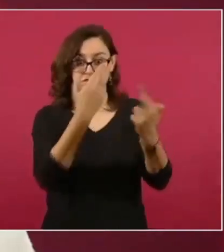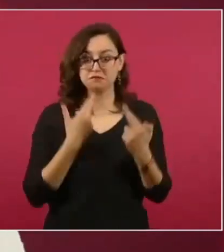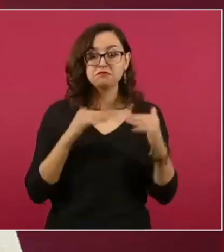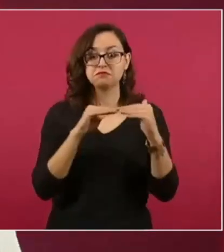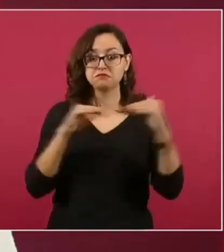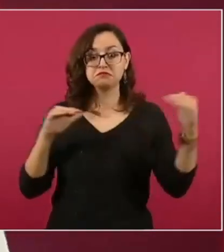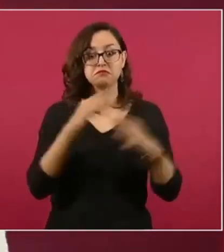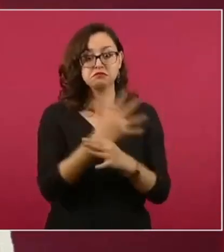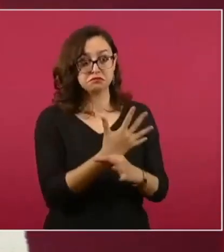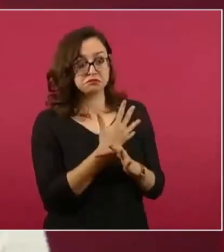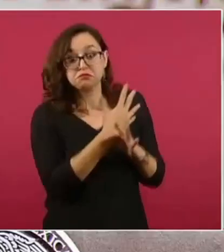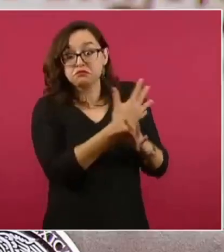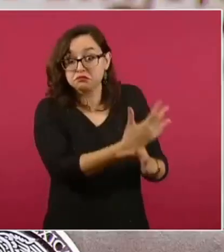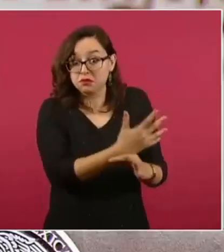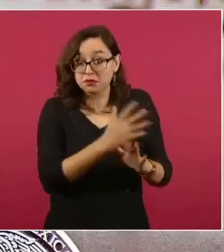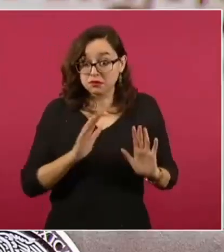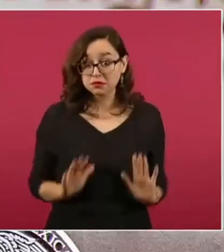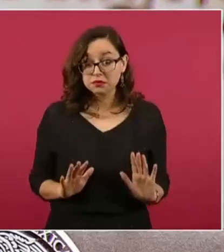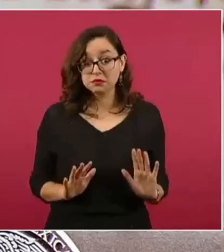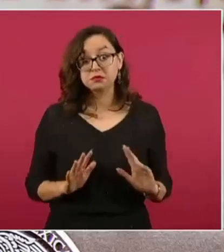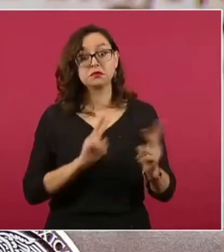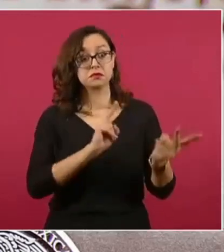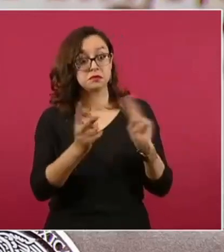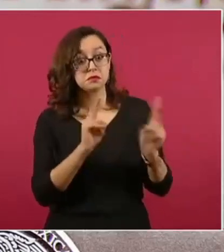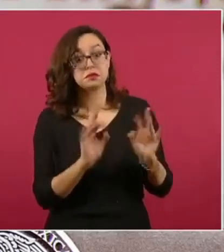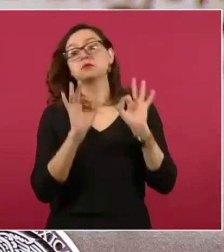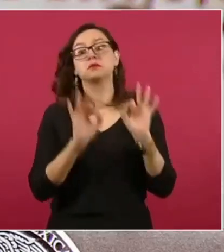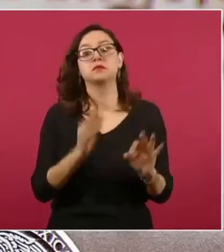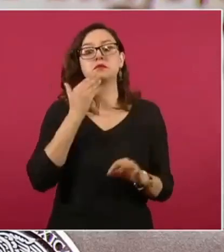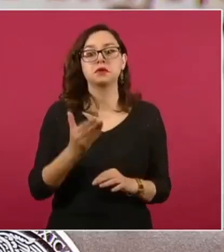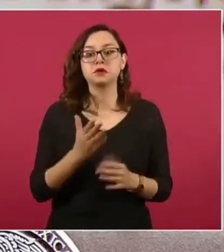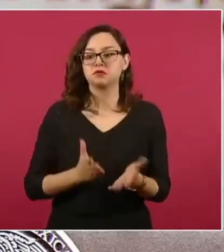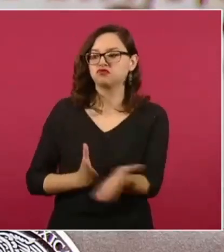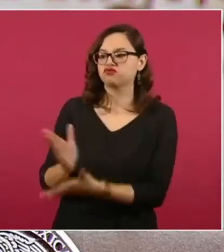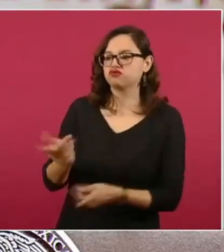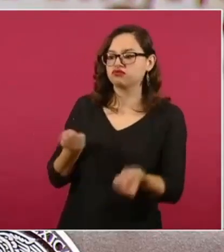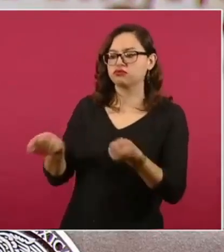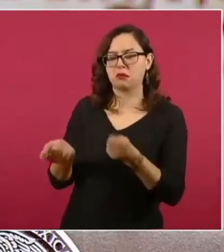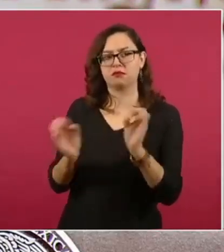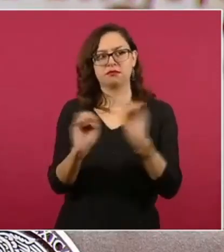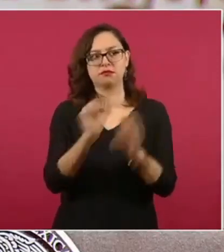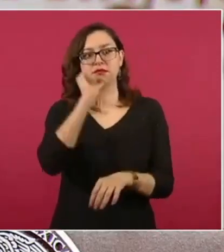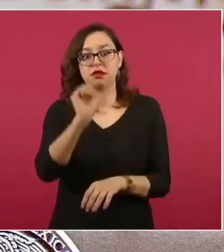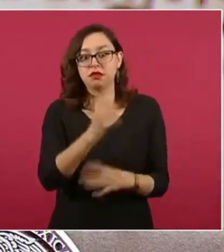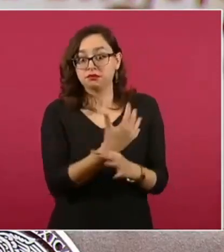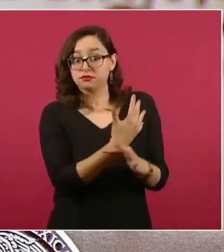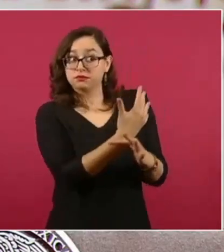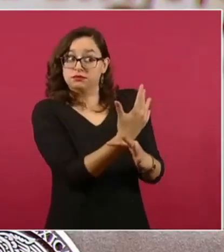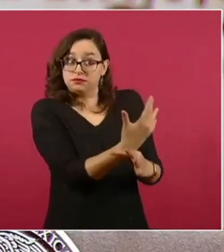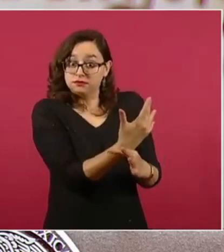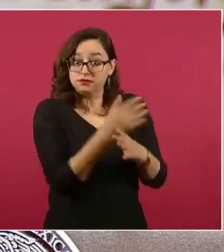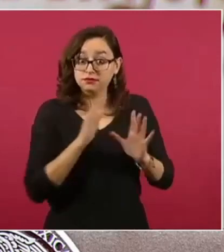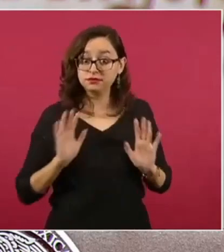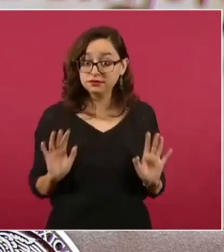en pie de igualdad como buenos vecinos, sin hegemonías. Pero por ejemplo, el